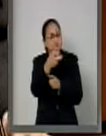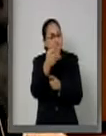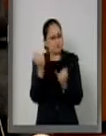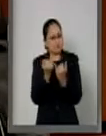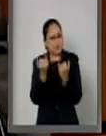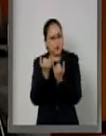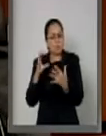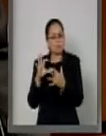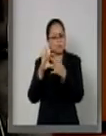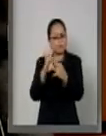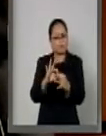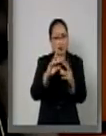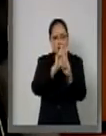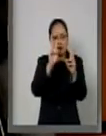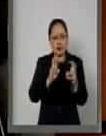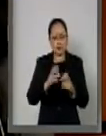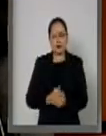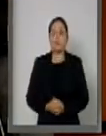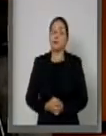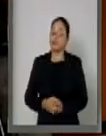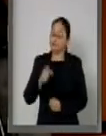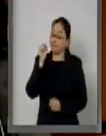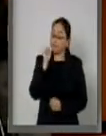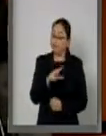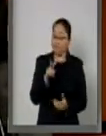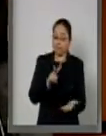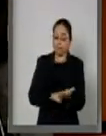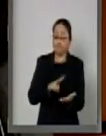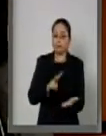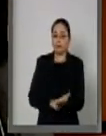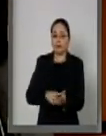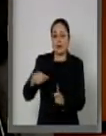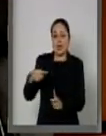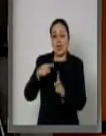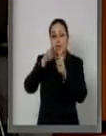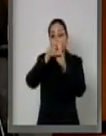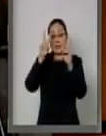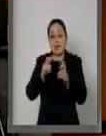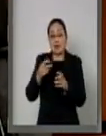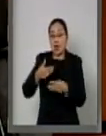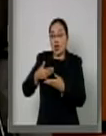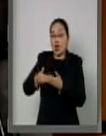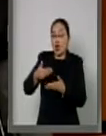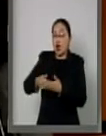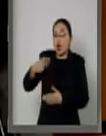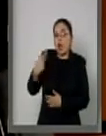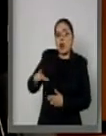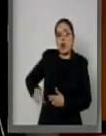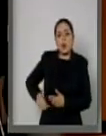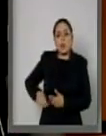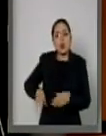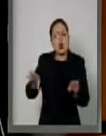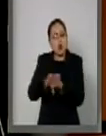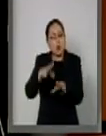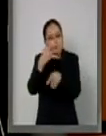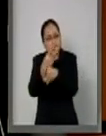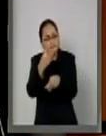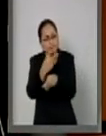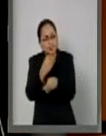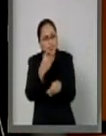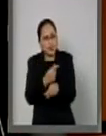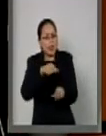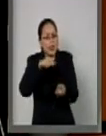Es importante que se atiende el tema de la capacidad de respuesta del gobierno conforme a la ley.